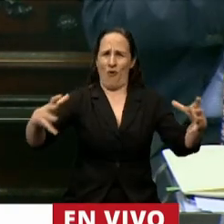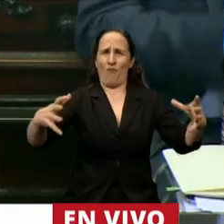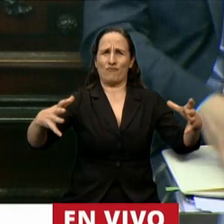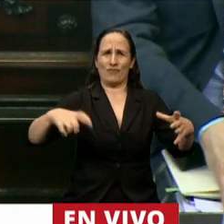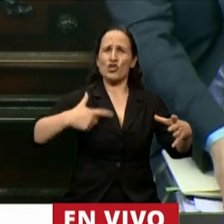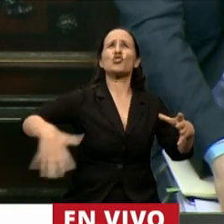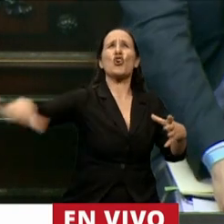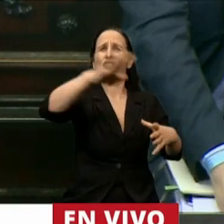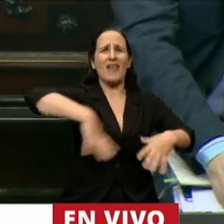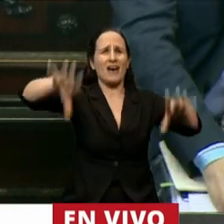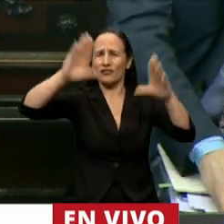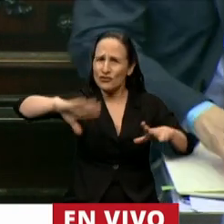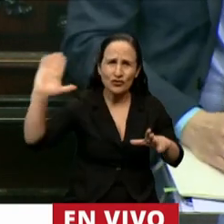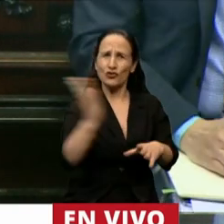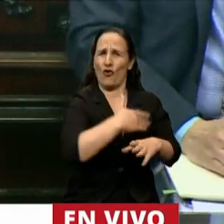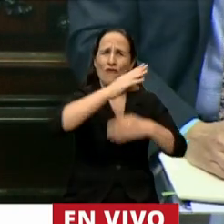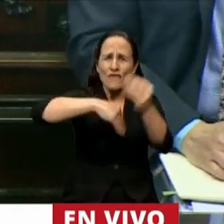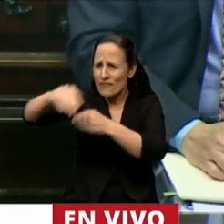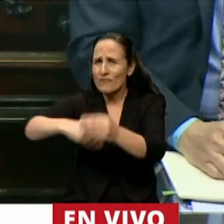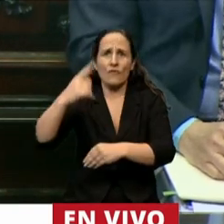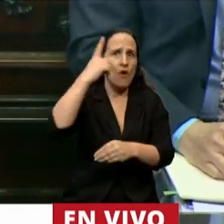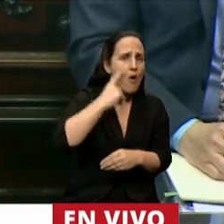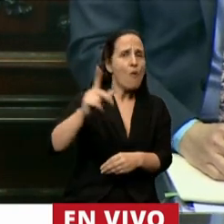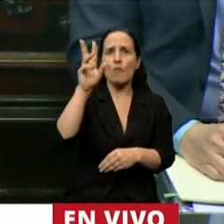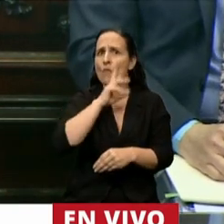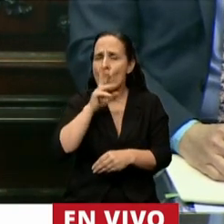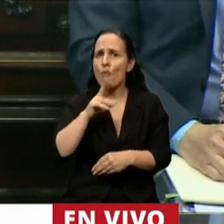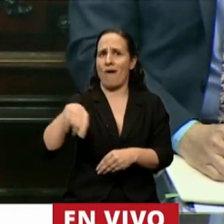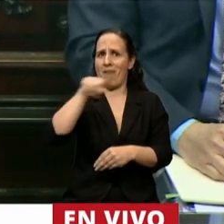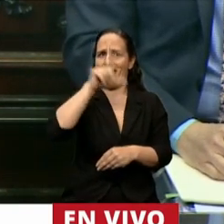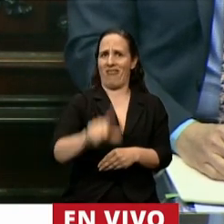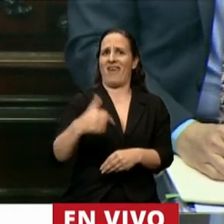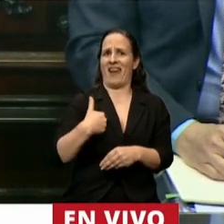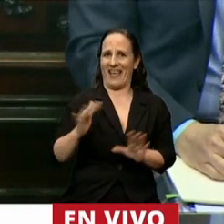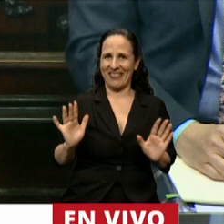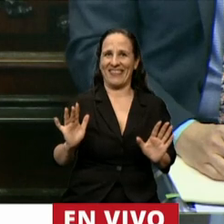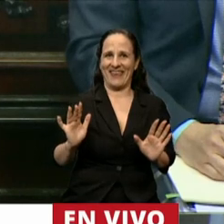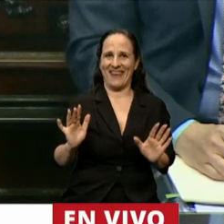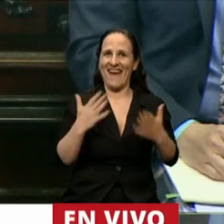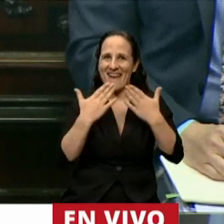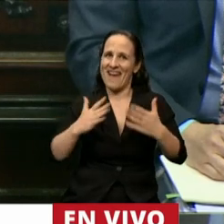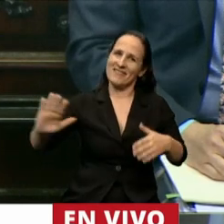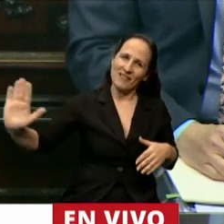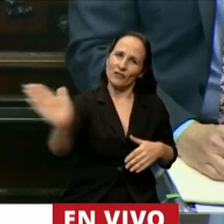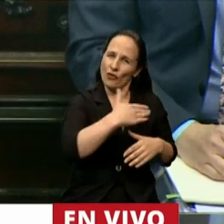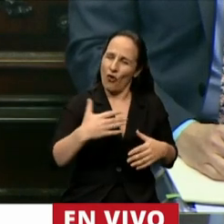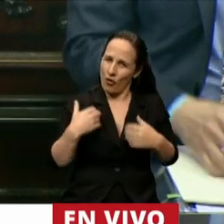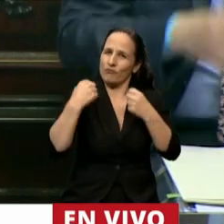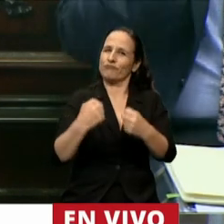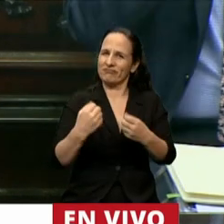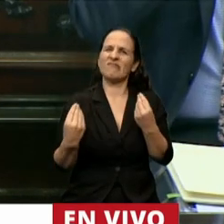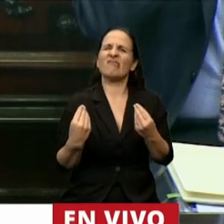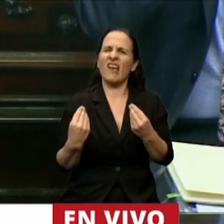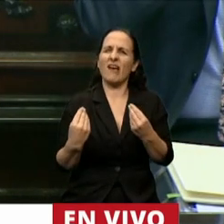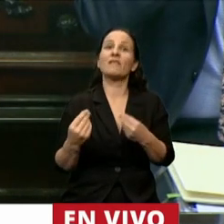logro de una sociedad, de familias, hombres y mujeres de nuestra patria que también toma como